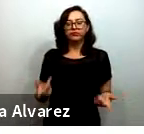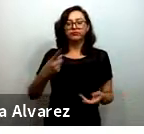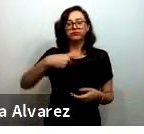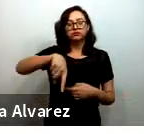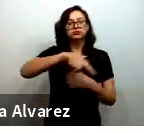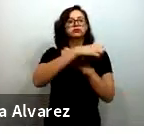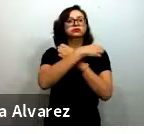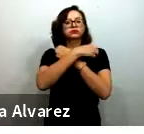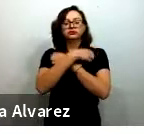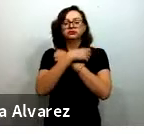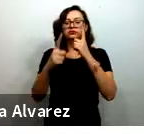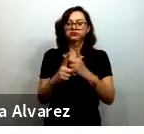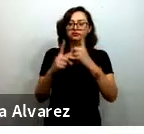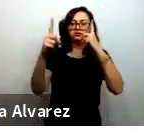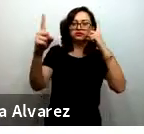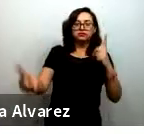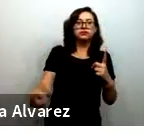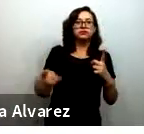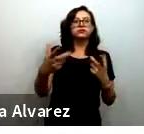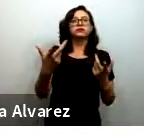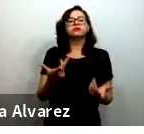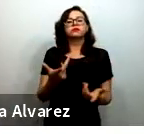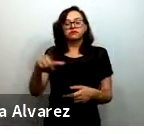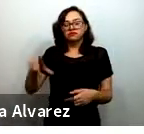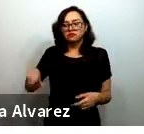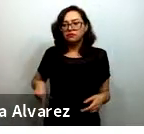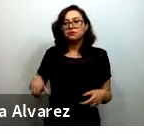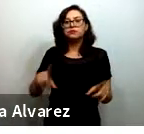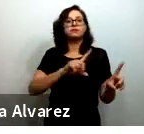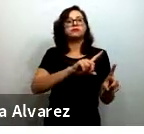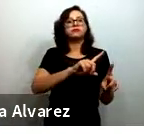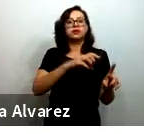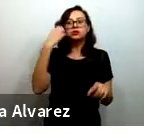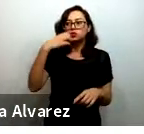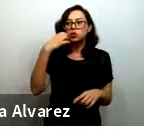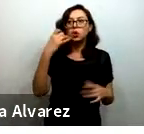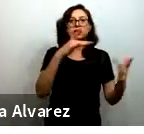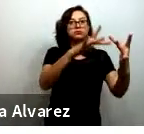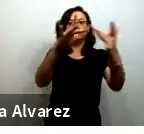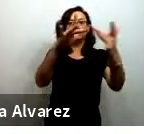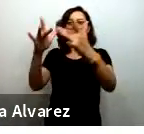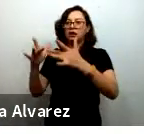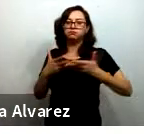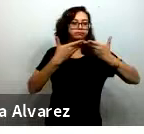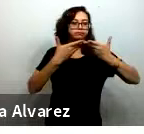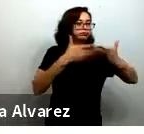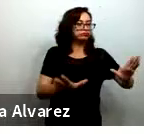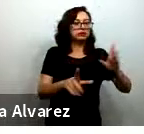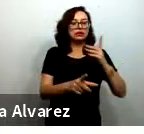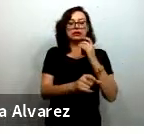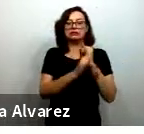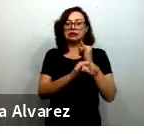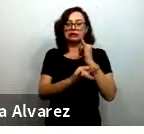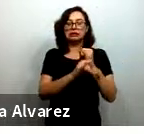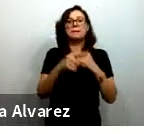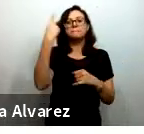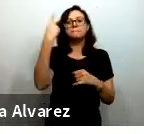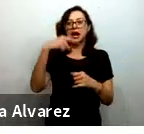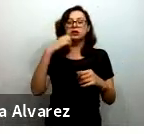distancia de los centros educativos de las escuelas y se abrieron las plataformas para apoyar a las escuelas